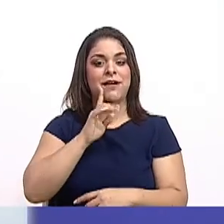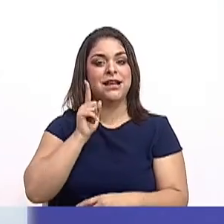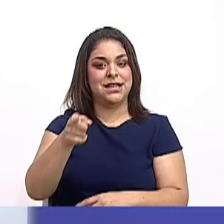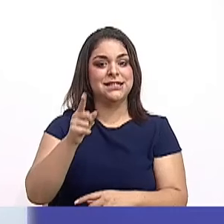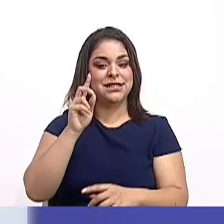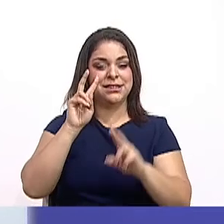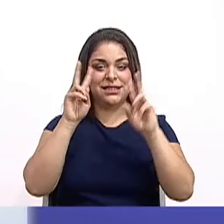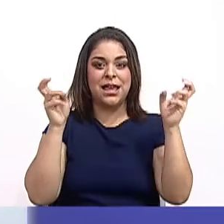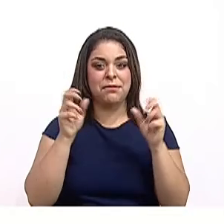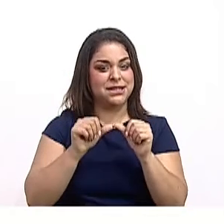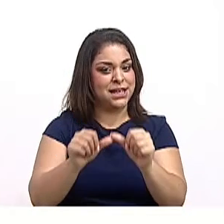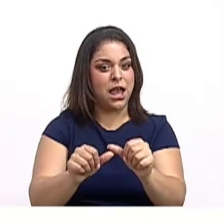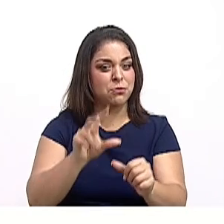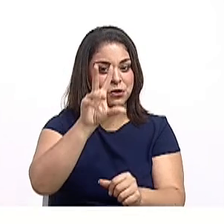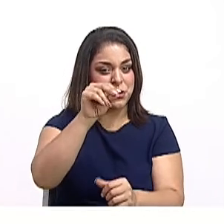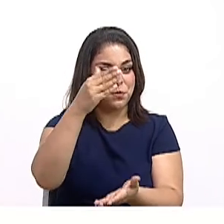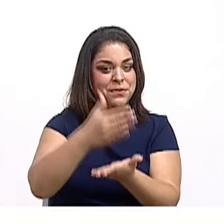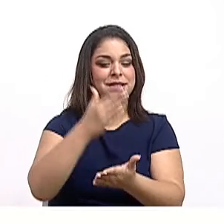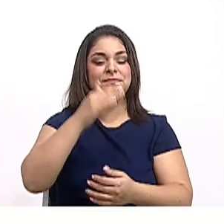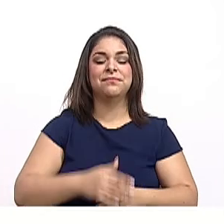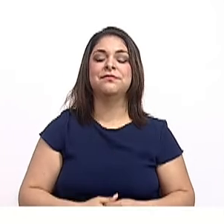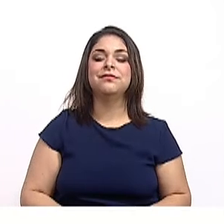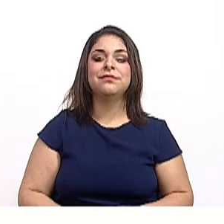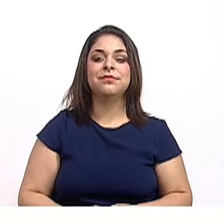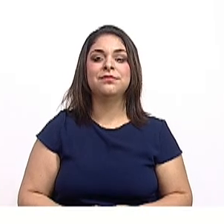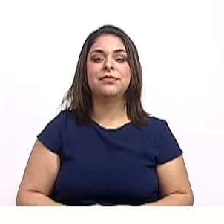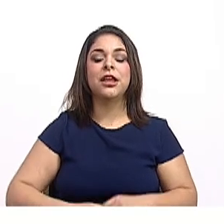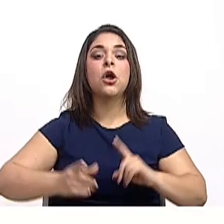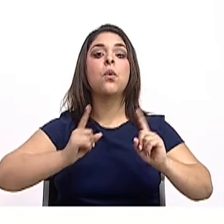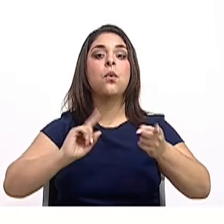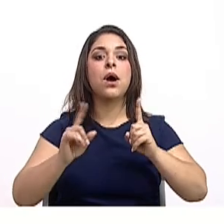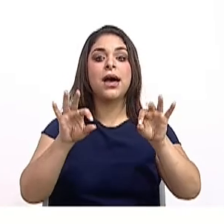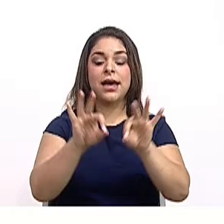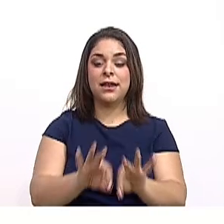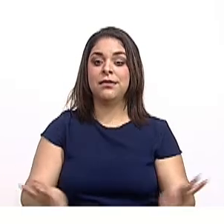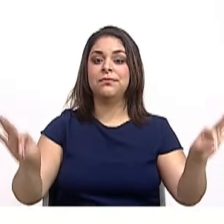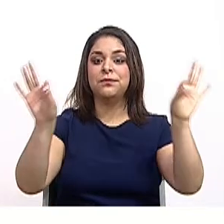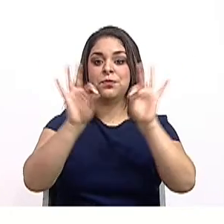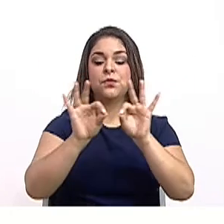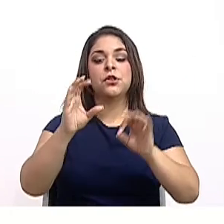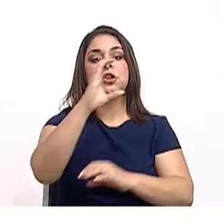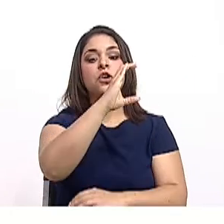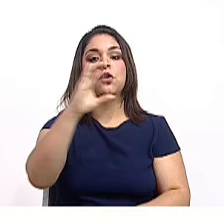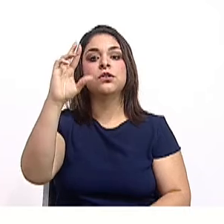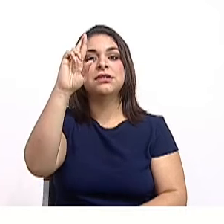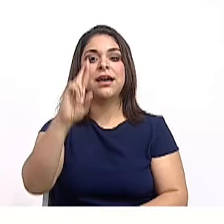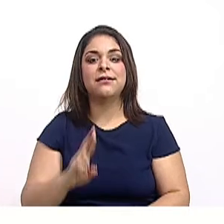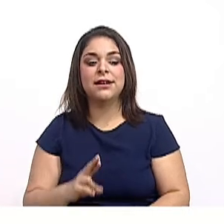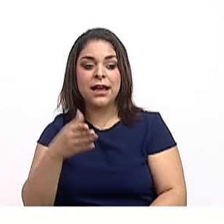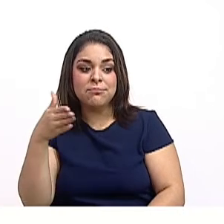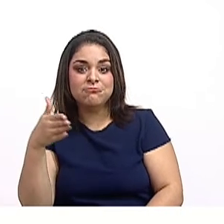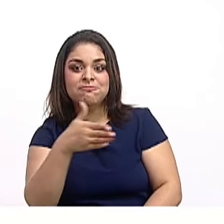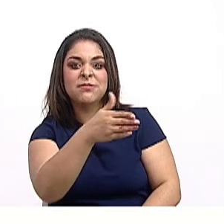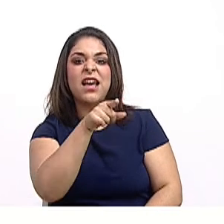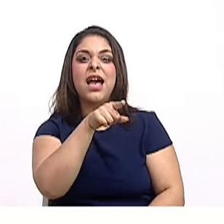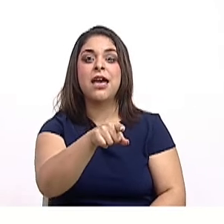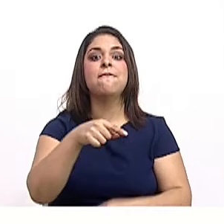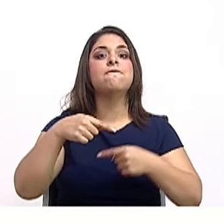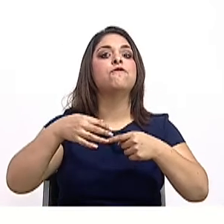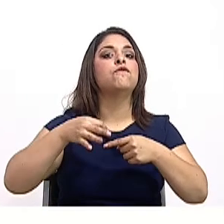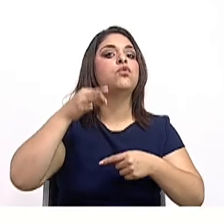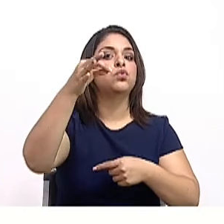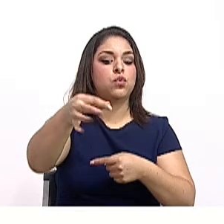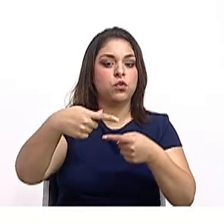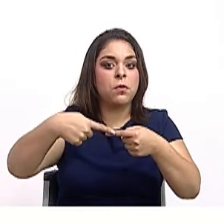sigamos. No se me queden allí. ¿cuál es la importancia? Costa Rica va rumbo a ser carbono neutral